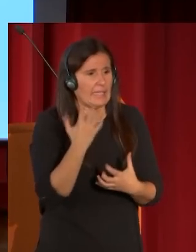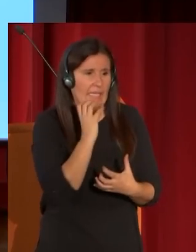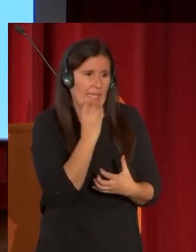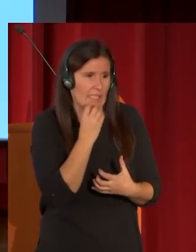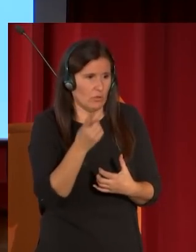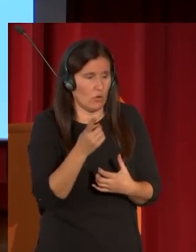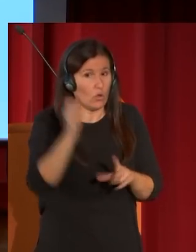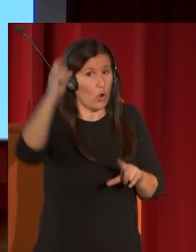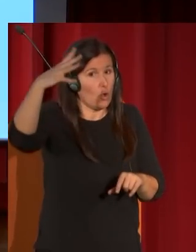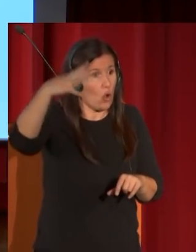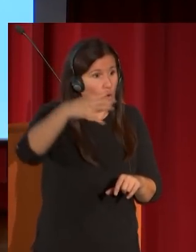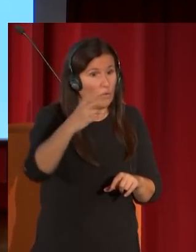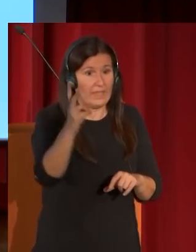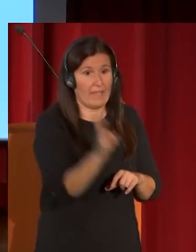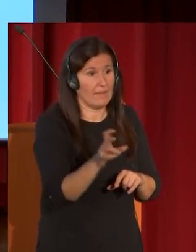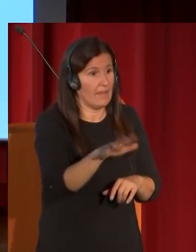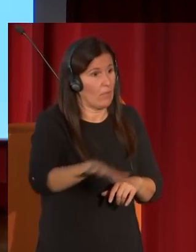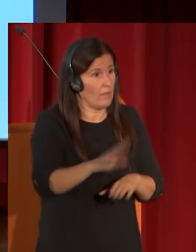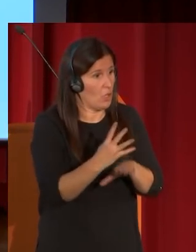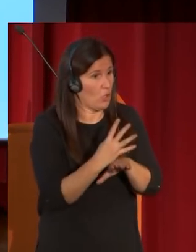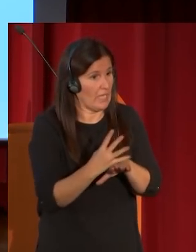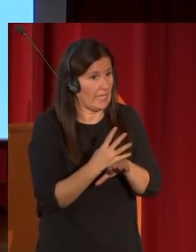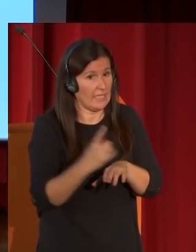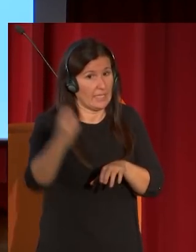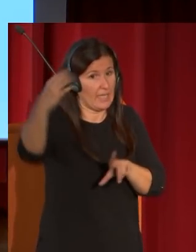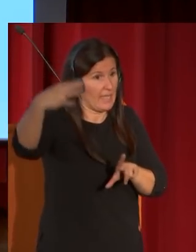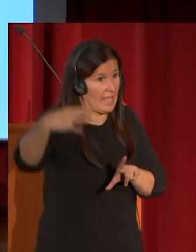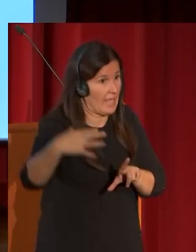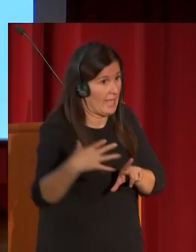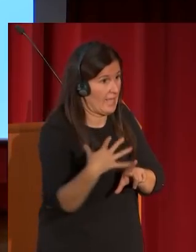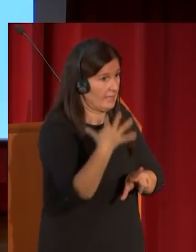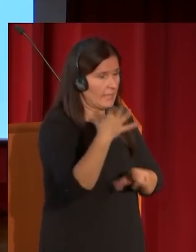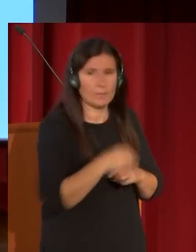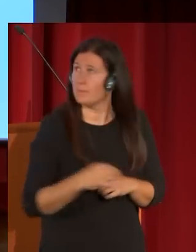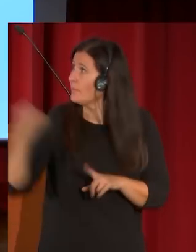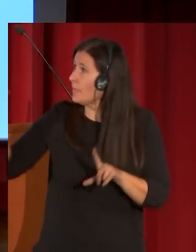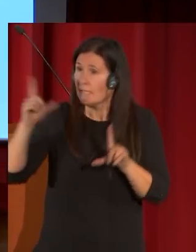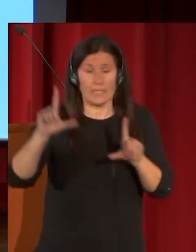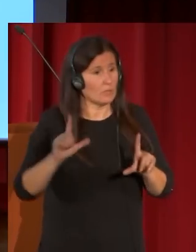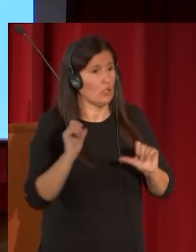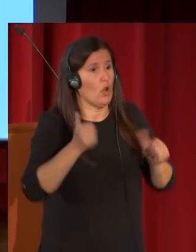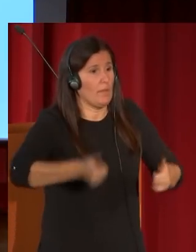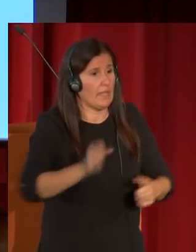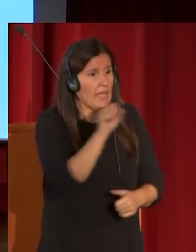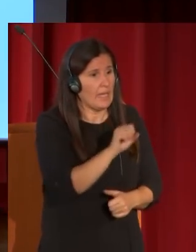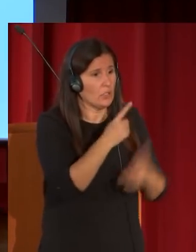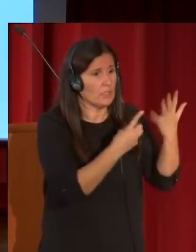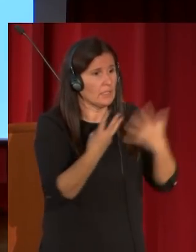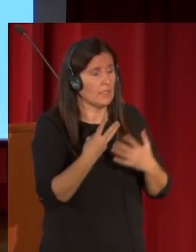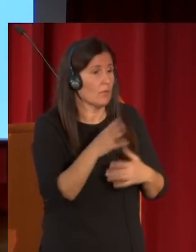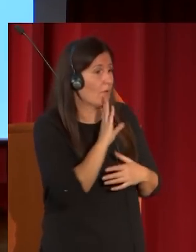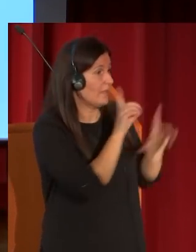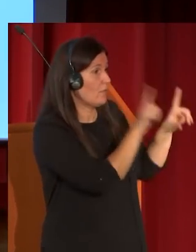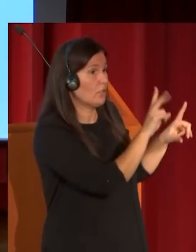filtrada desde los jardines que entra en este espacio este cuadro lo inicia en el 68 cuando la vicaría